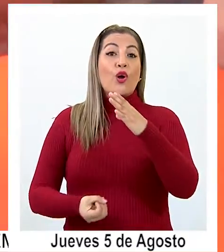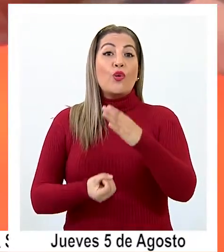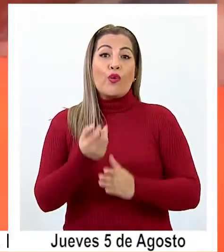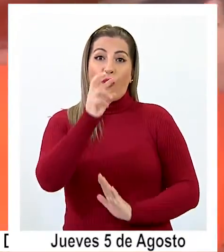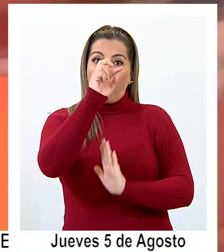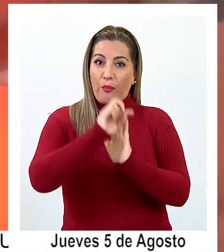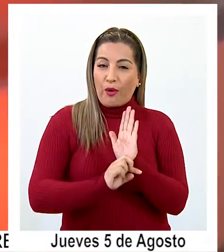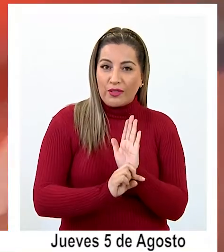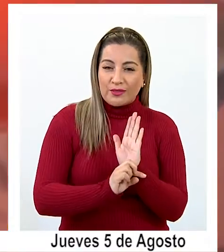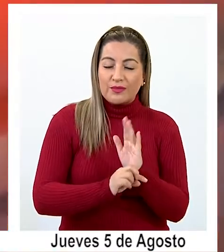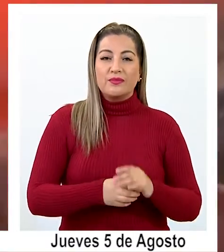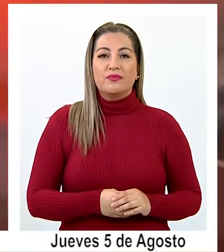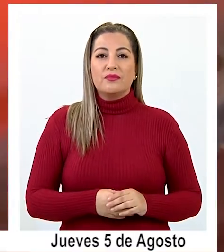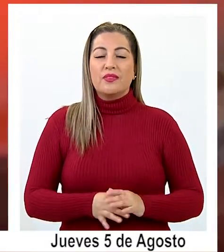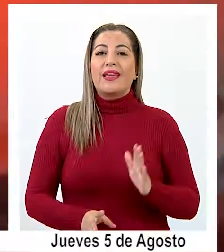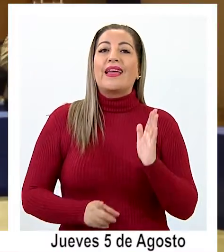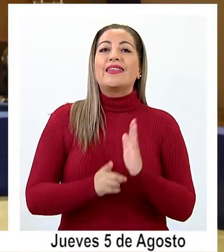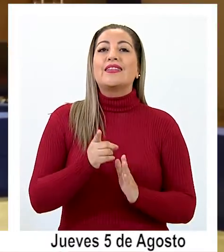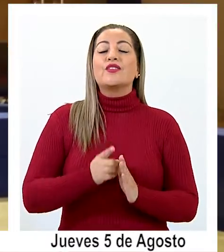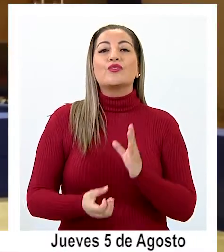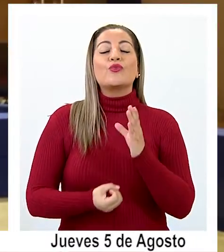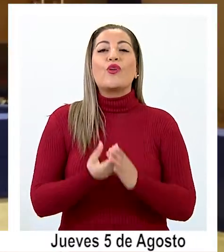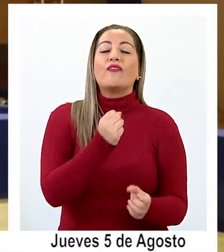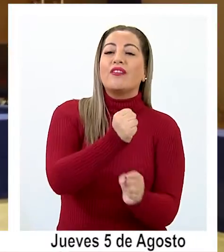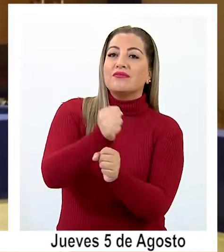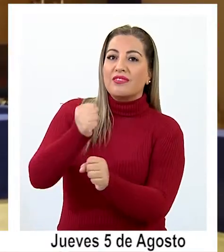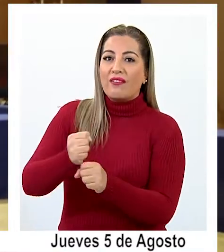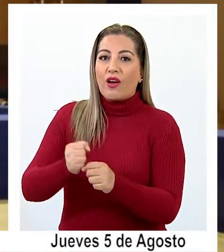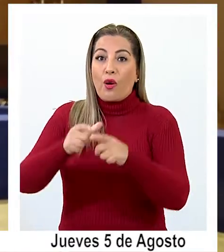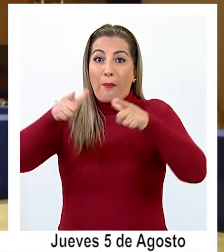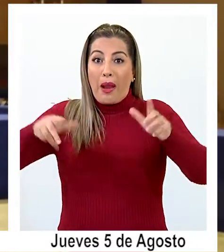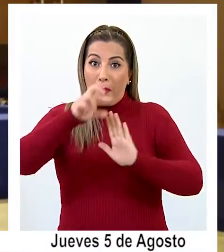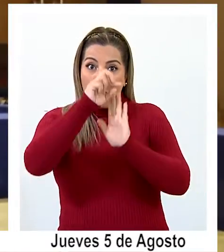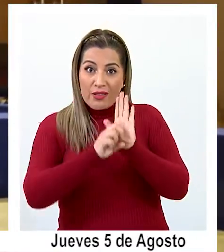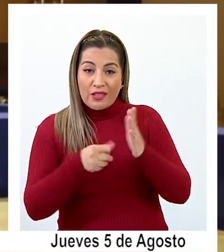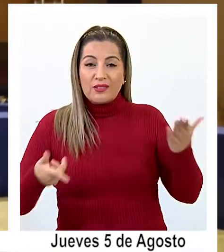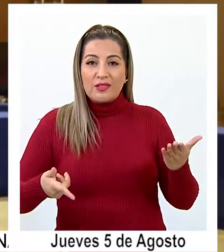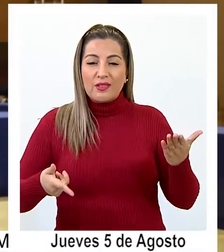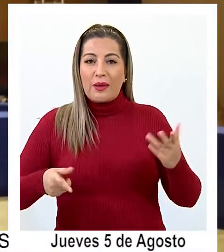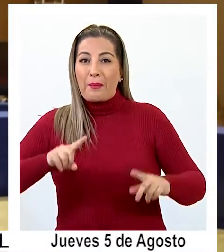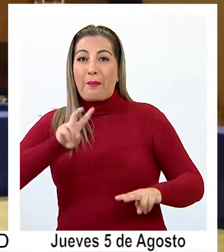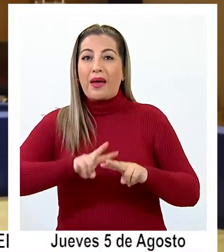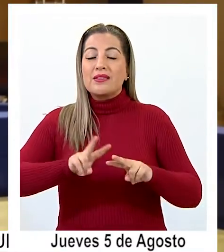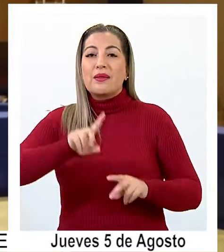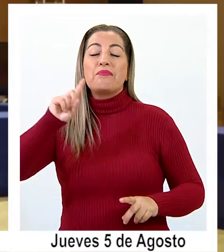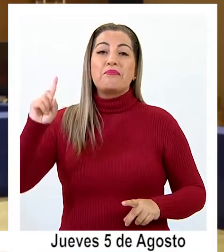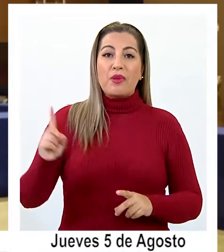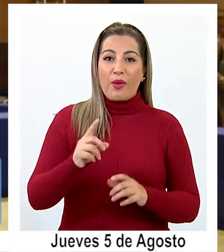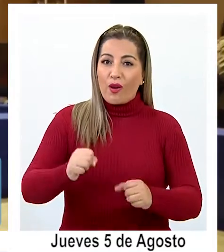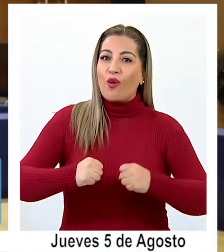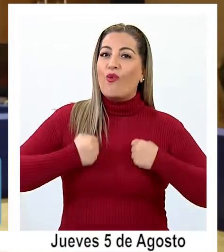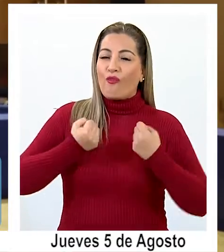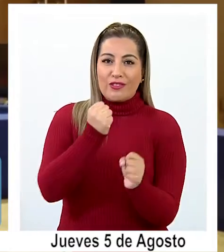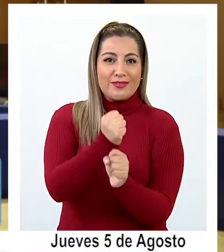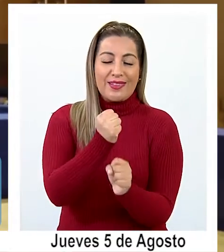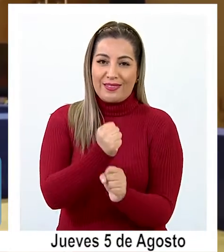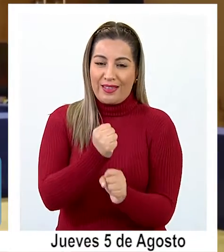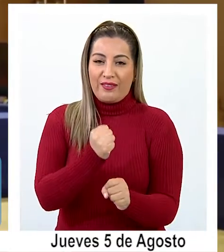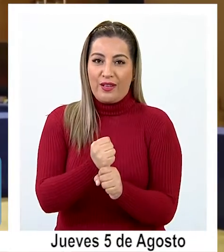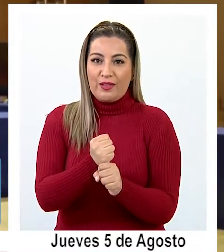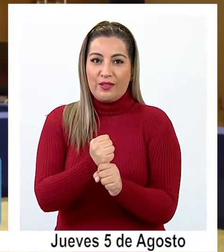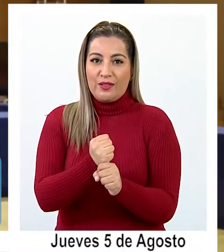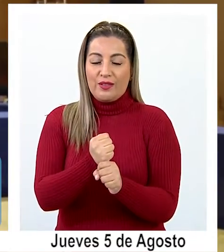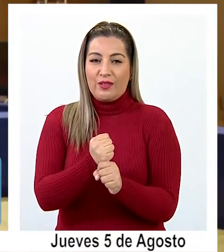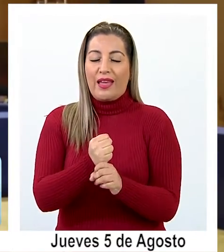proyectos. El desarrollo de nuevas áreas de operación o ampliación de los proyectos para priorizar los esfuerzos en la operación de